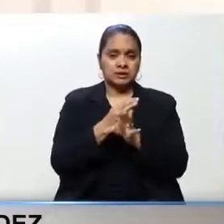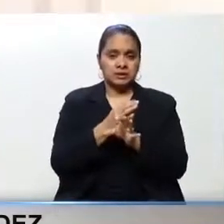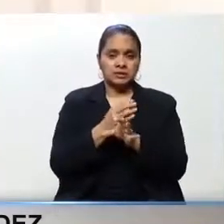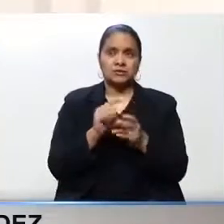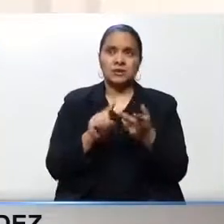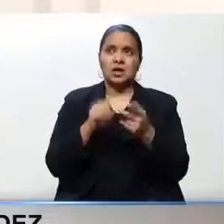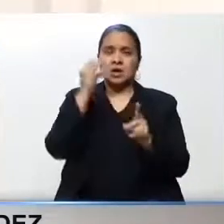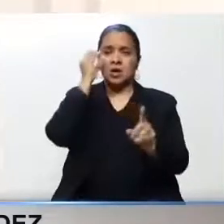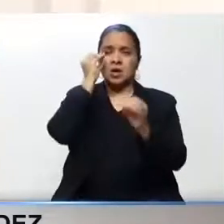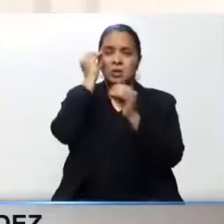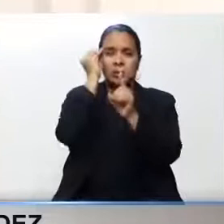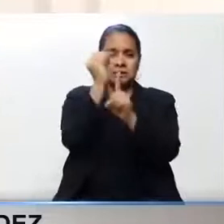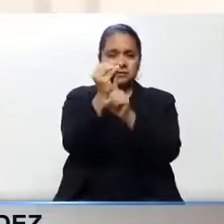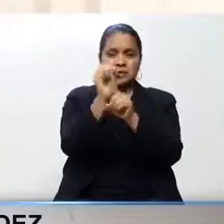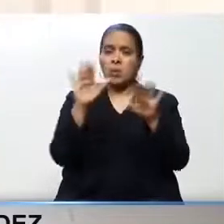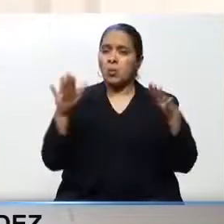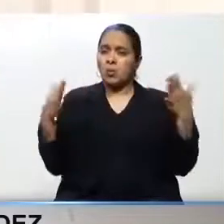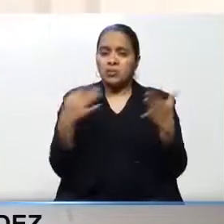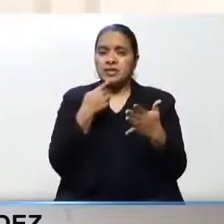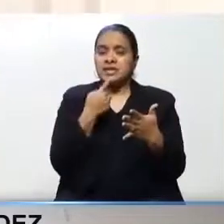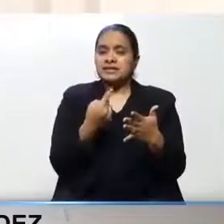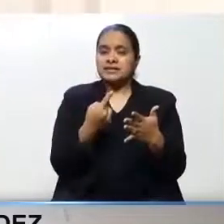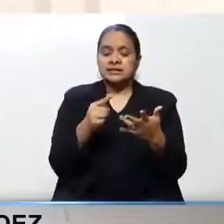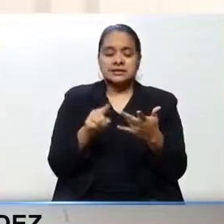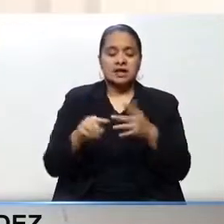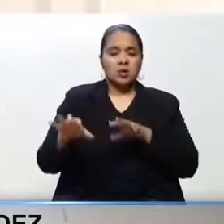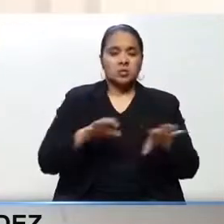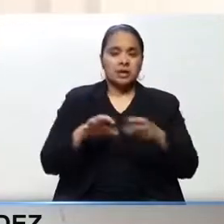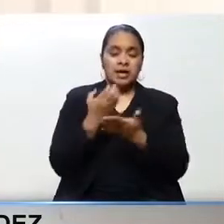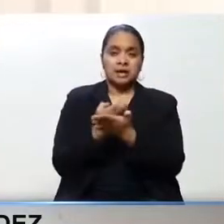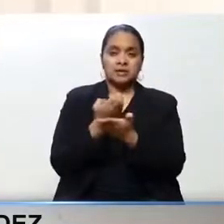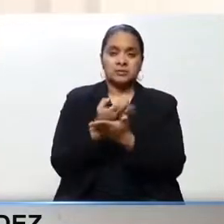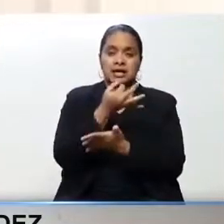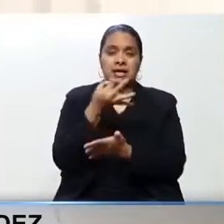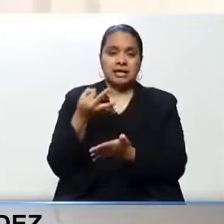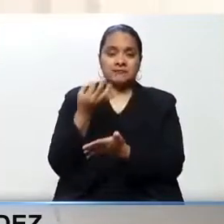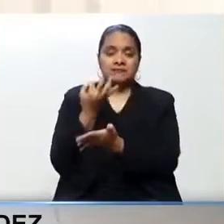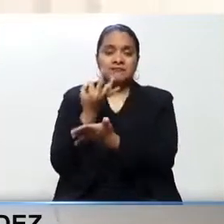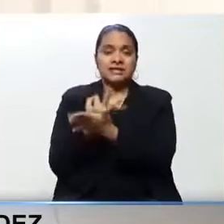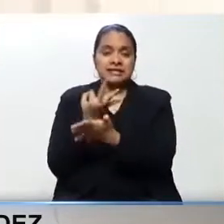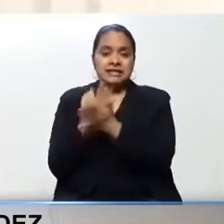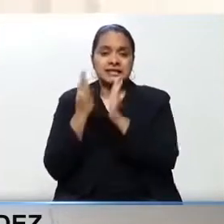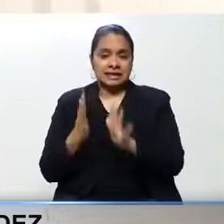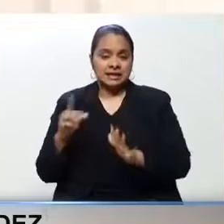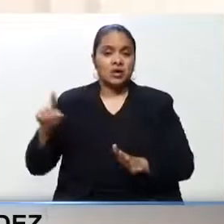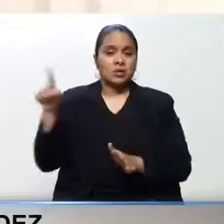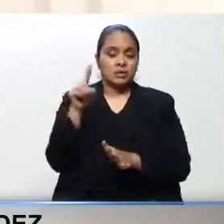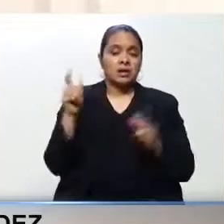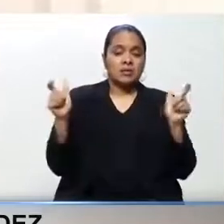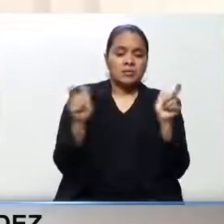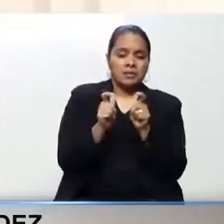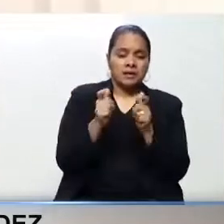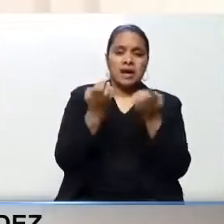Con el objetivo de mitigar el impacto en la actividad económica y financiera de los ciudadanos, comerciantes, micro, pequeñas empresas,